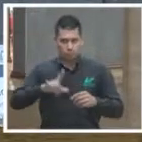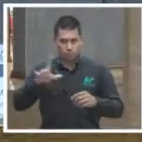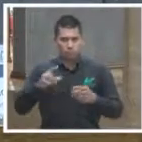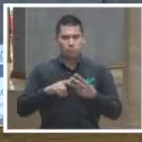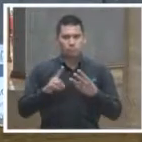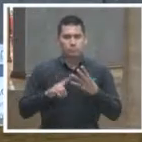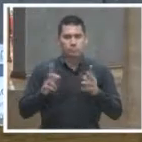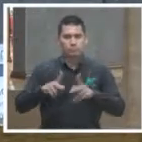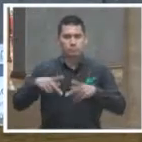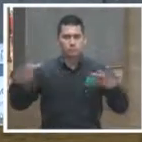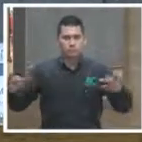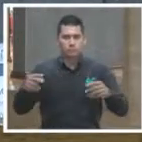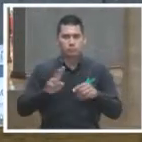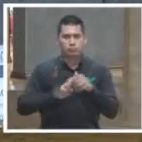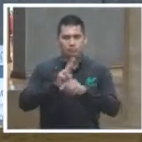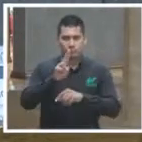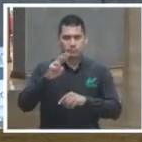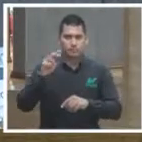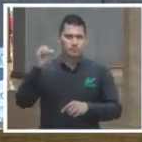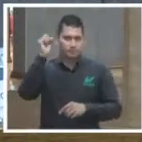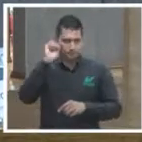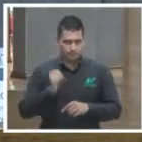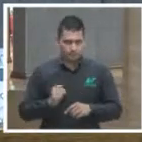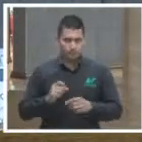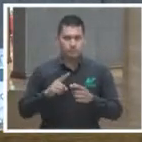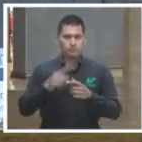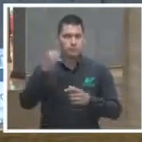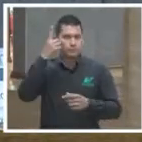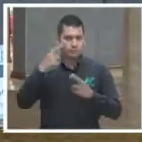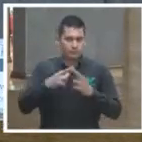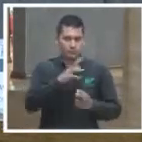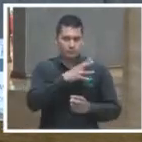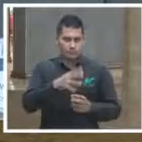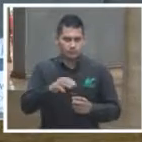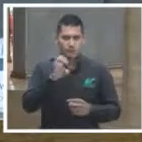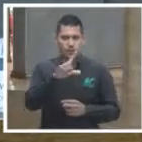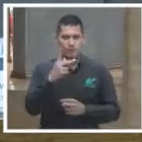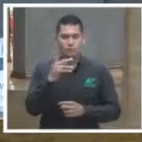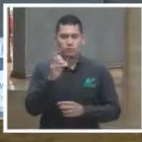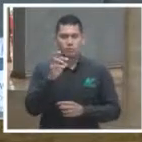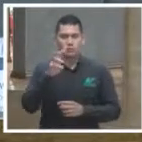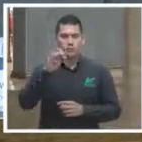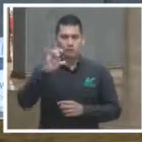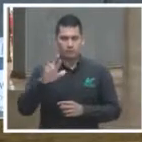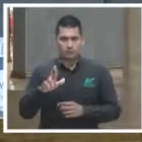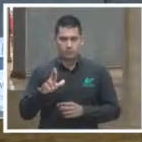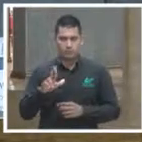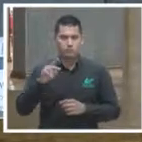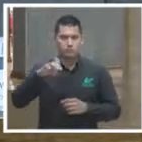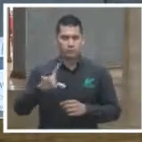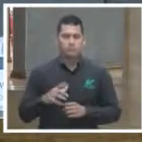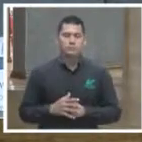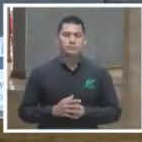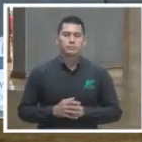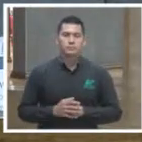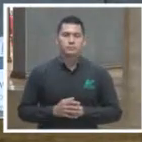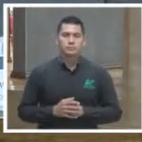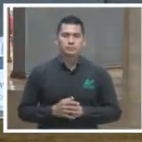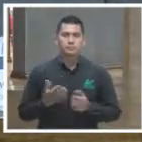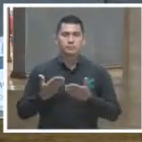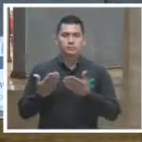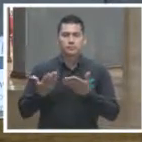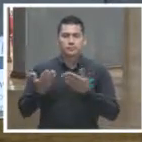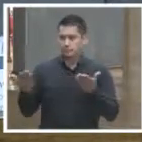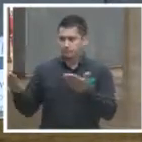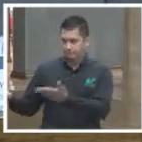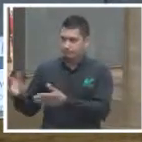editorial del periódico Noreste de Sinaloa y director general del periódico El Porvenir de Nuevo León, Monterrey. Sin más, cedo al